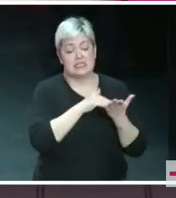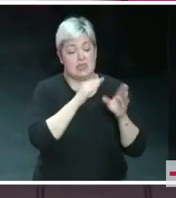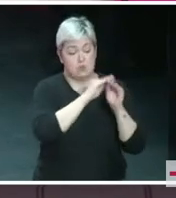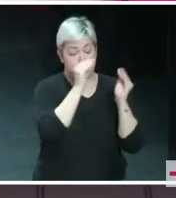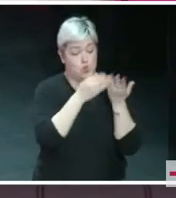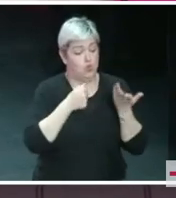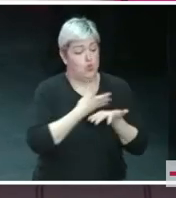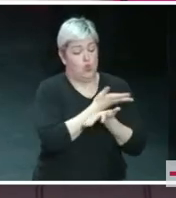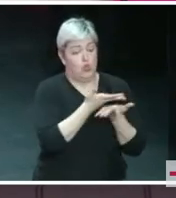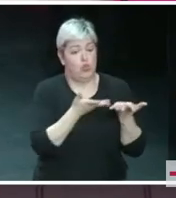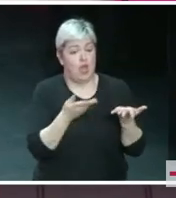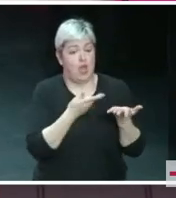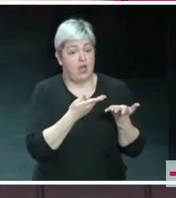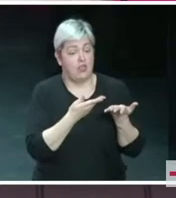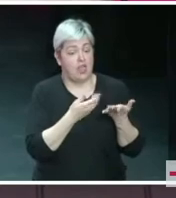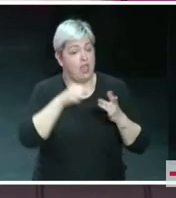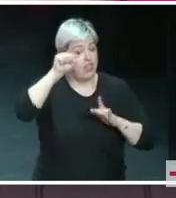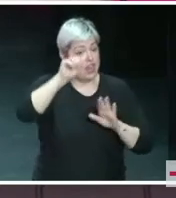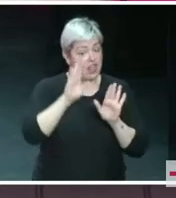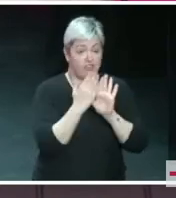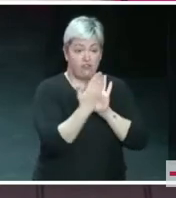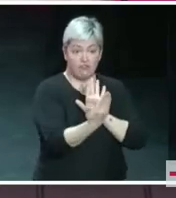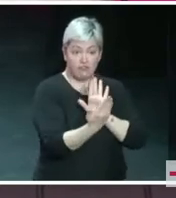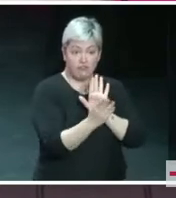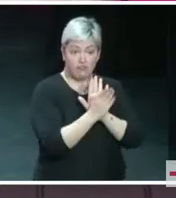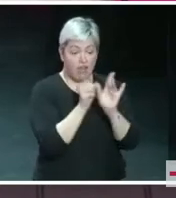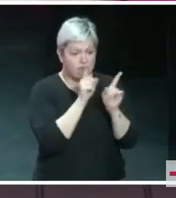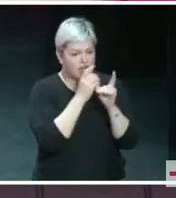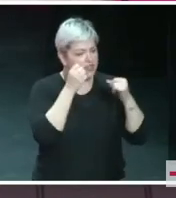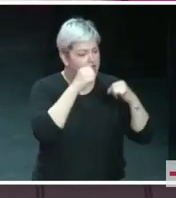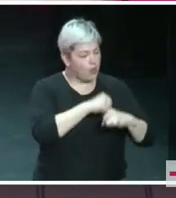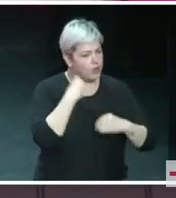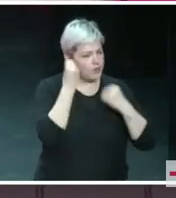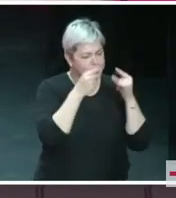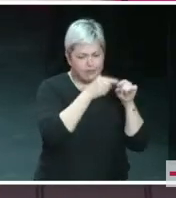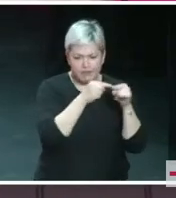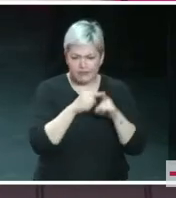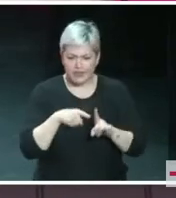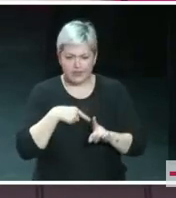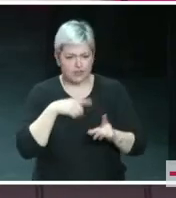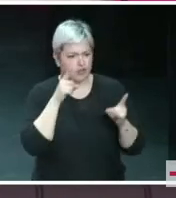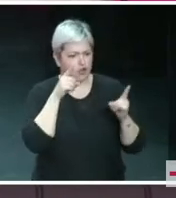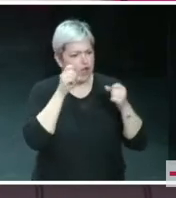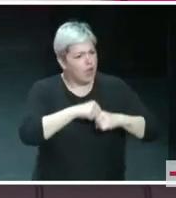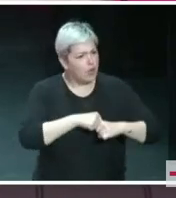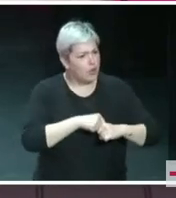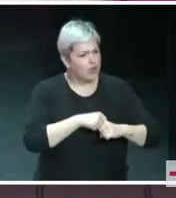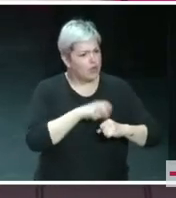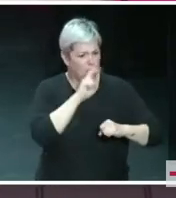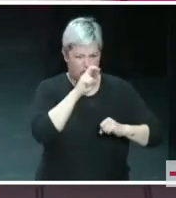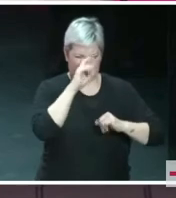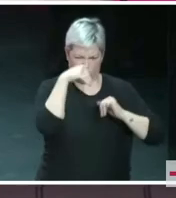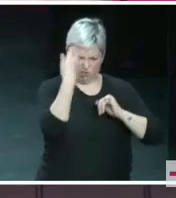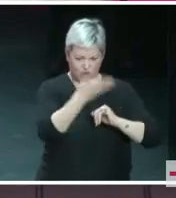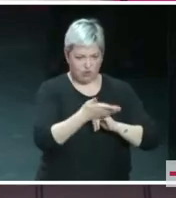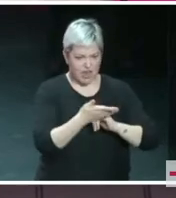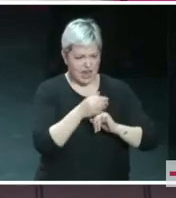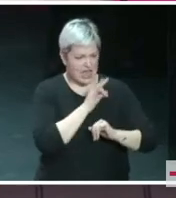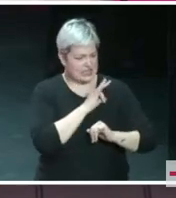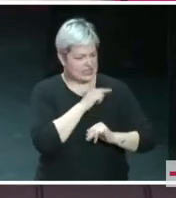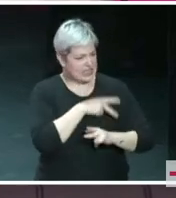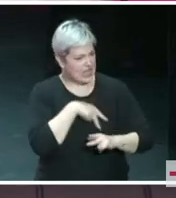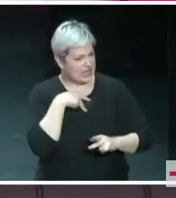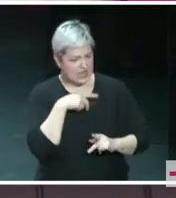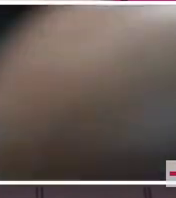mundo viendo al fascismo enfrente, llegando a acuerdos con los que pensaban distintos. Yo no tengo que llegar a acuerdos con Ernesto Alba, que es mi camarada, que es mi secretario